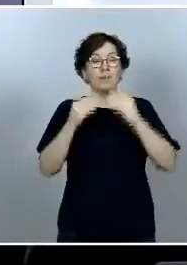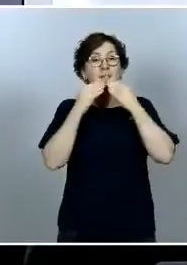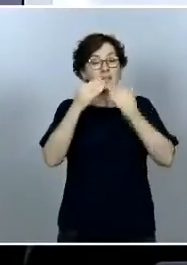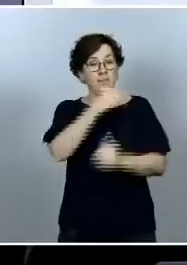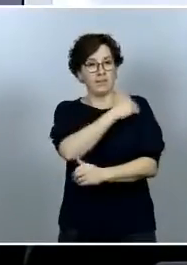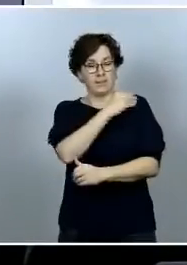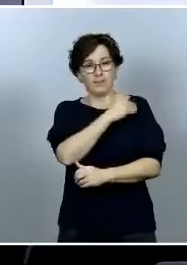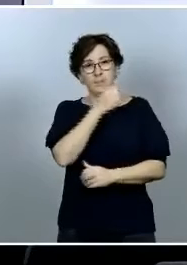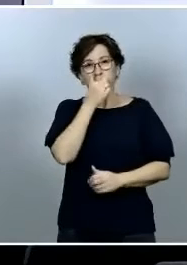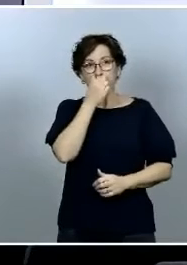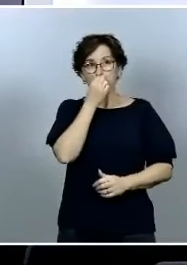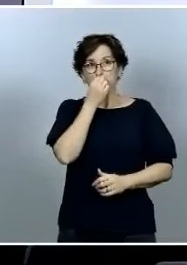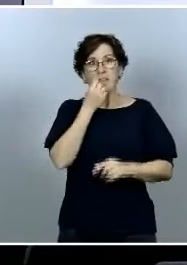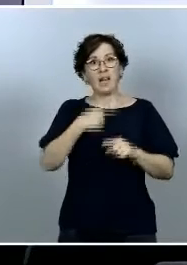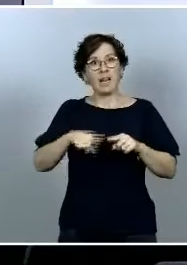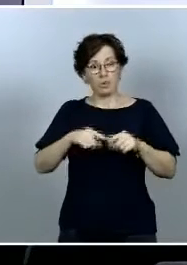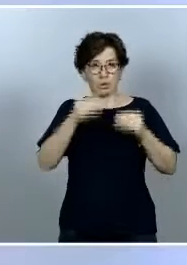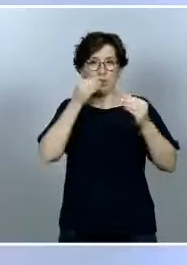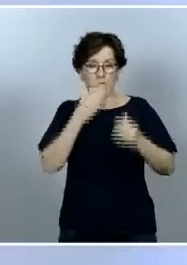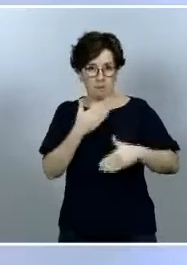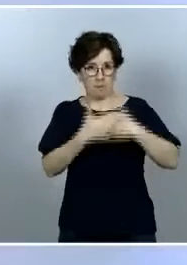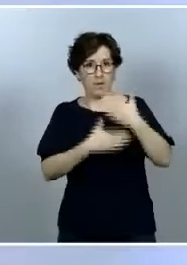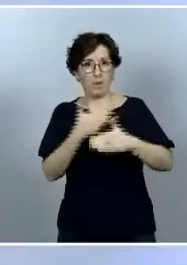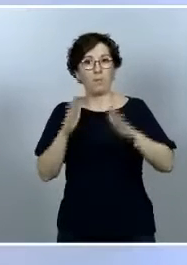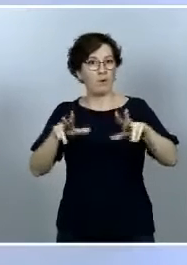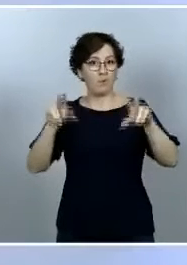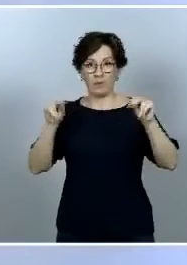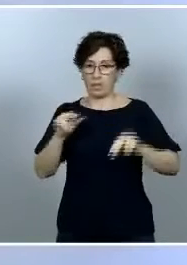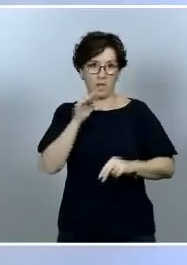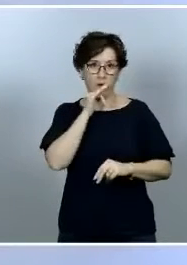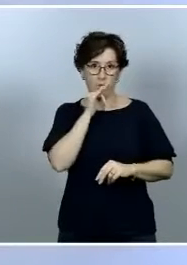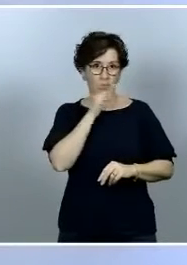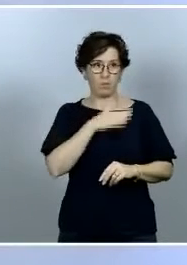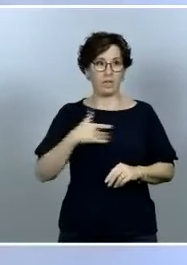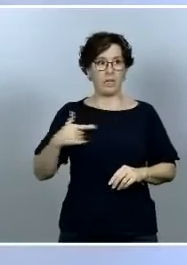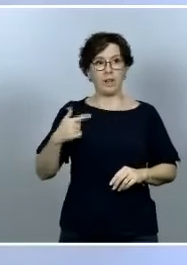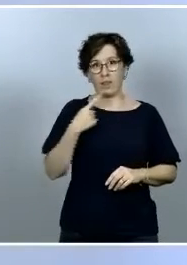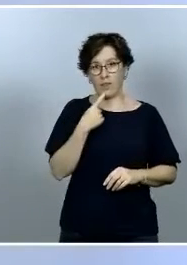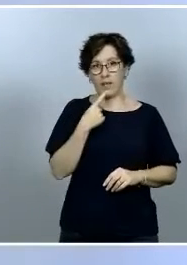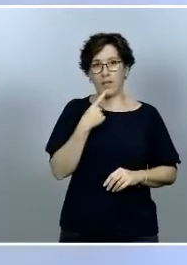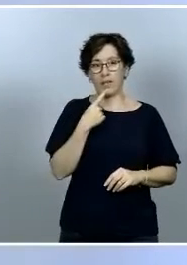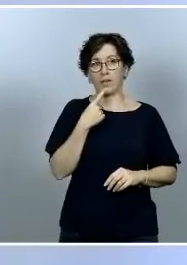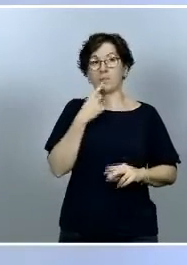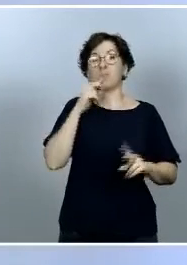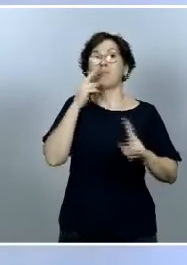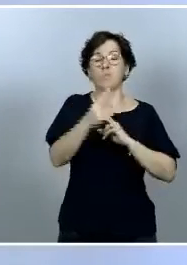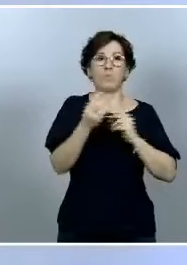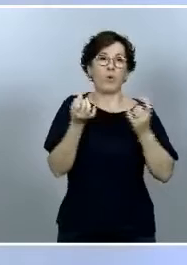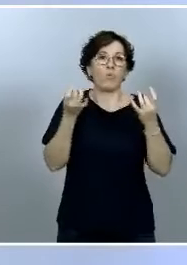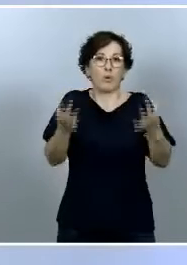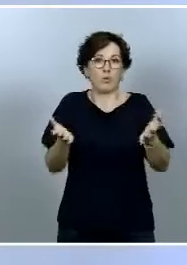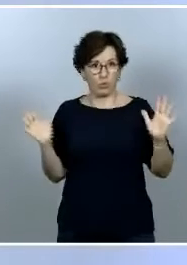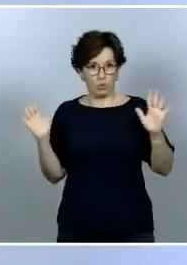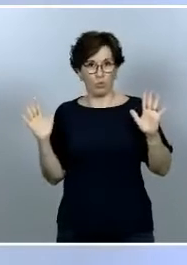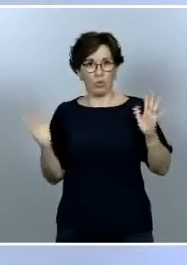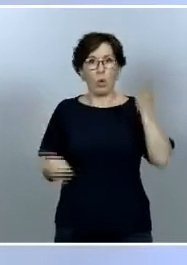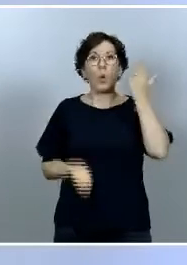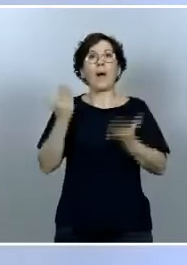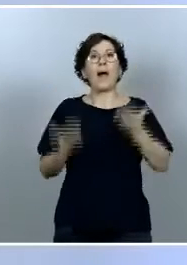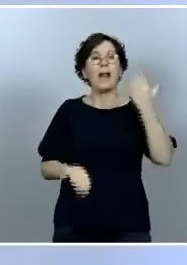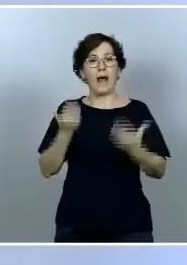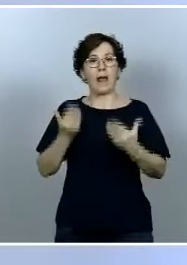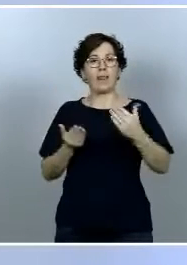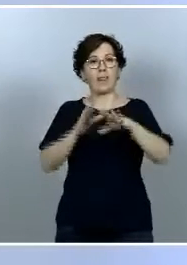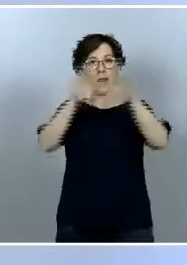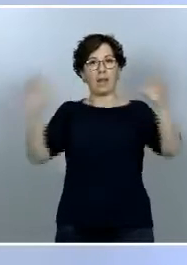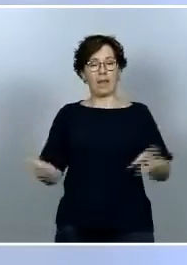van bien pero esto todavía no ha acabado y por tanto si me permite yo creo que es un poco precipitado pretender hacer un balance ni que sea parcial de